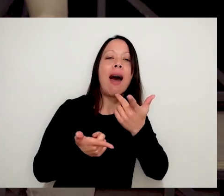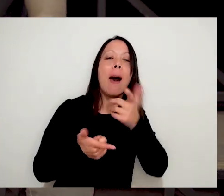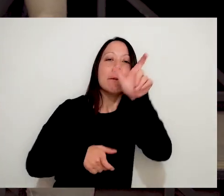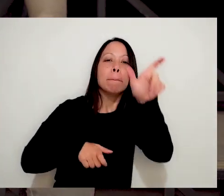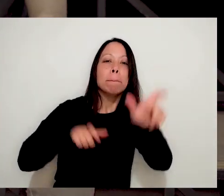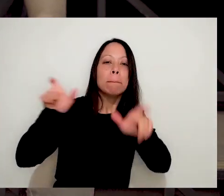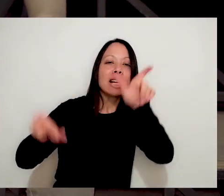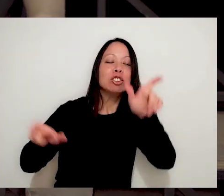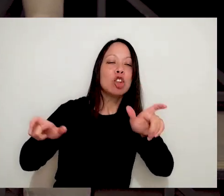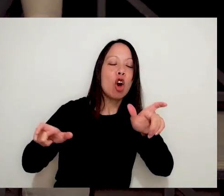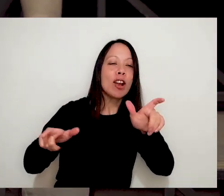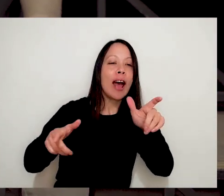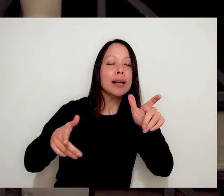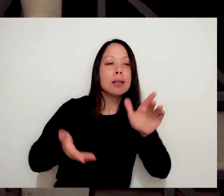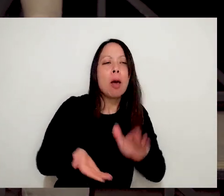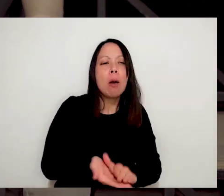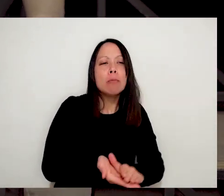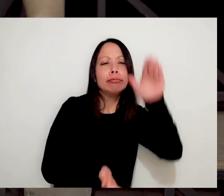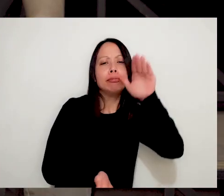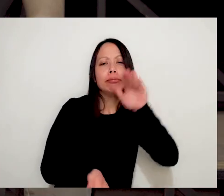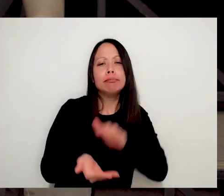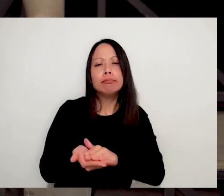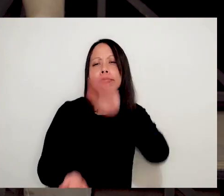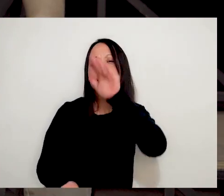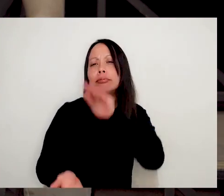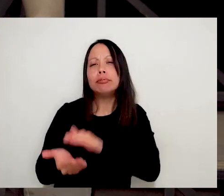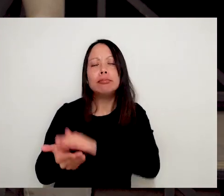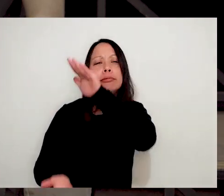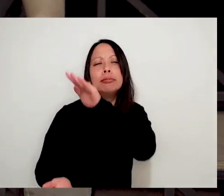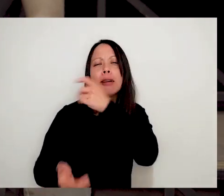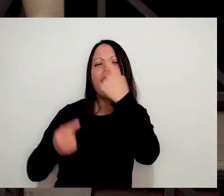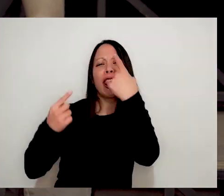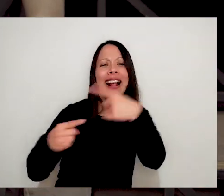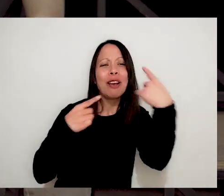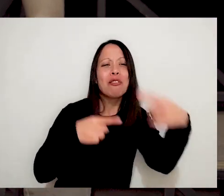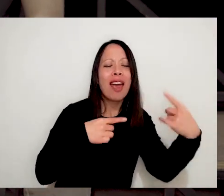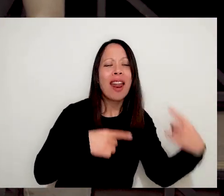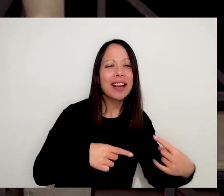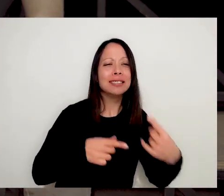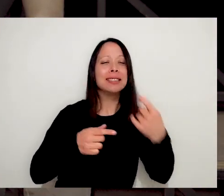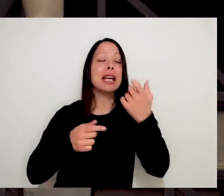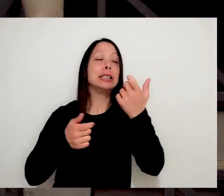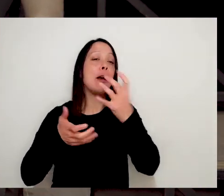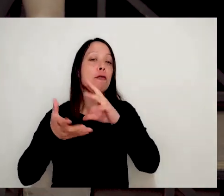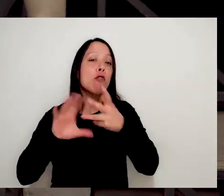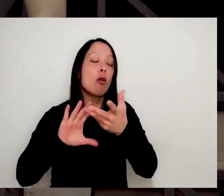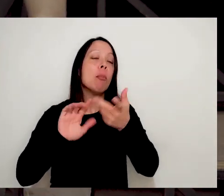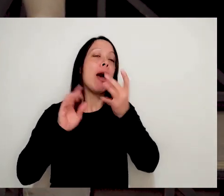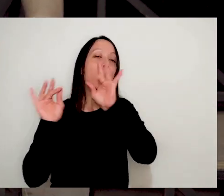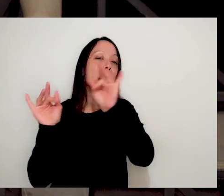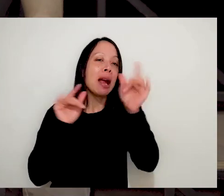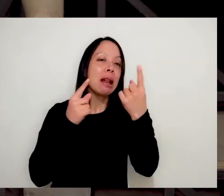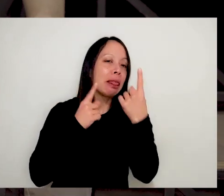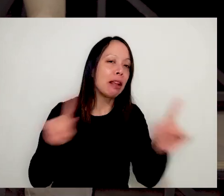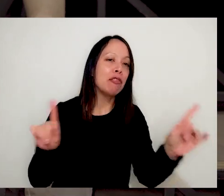habilite la posibilidad de que personas de diferentes formaciones, con diferentes lenguajes, estilos, géneros, trabajen